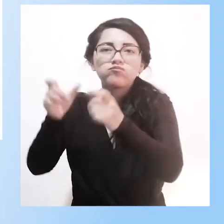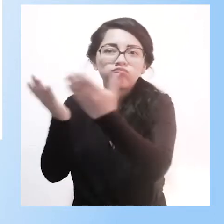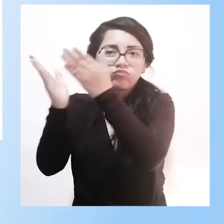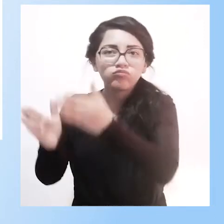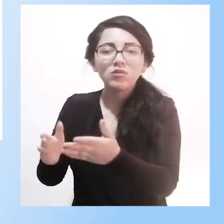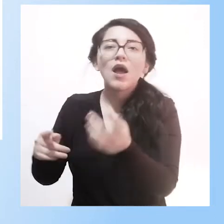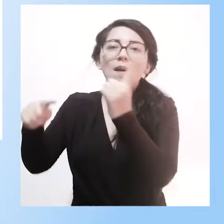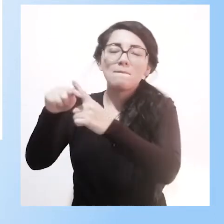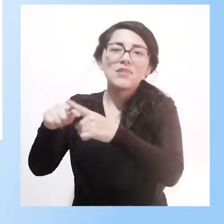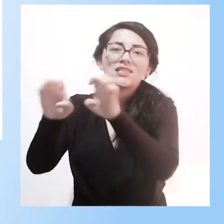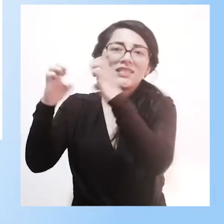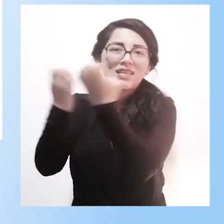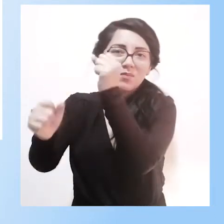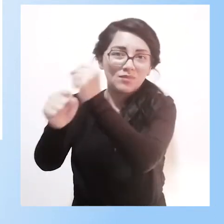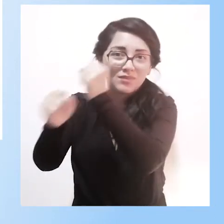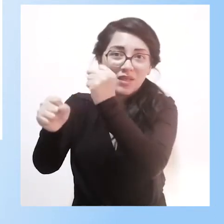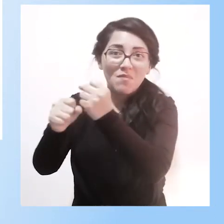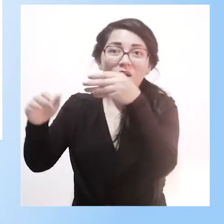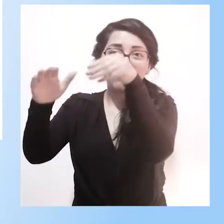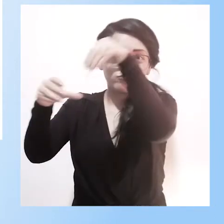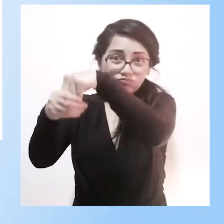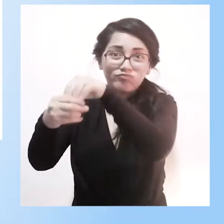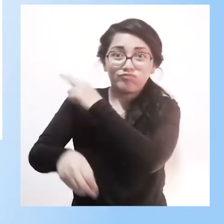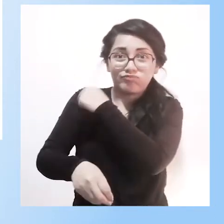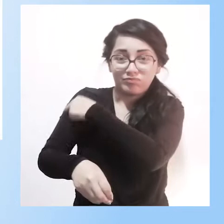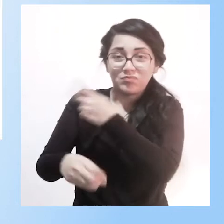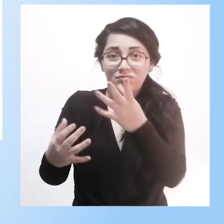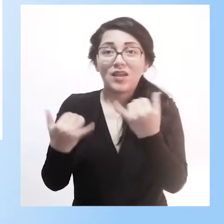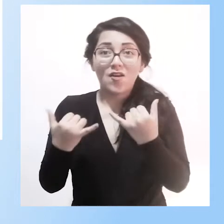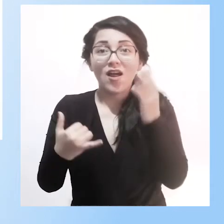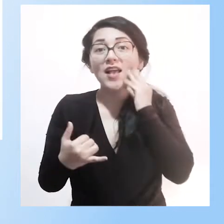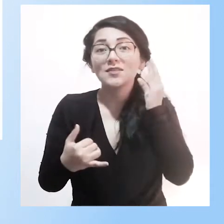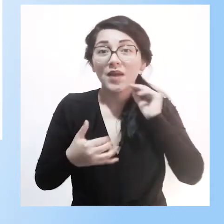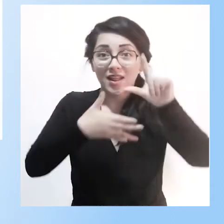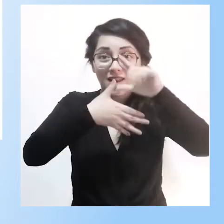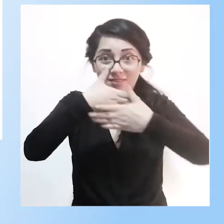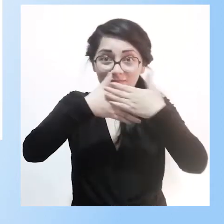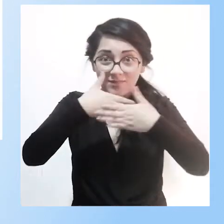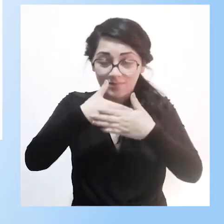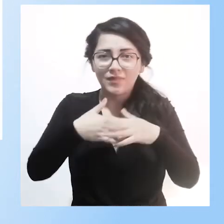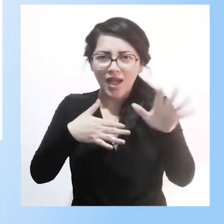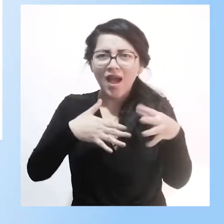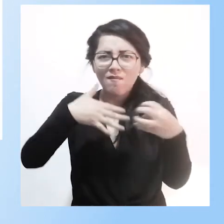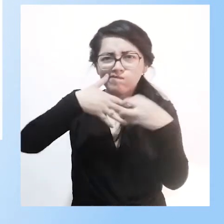de la